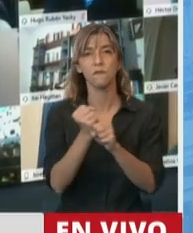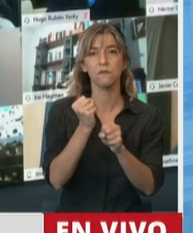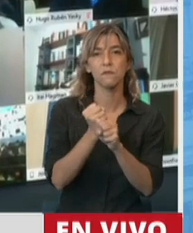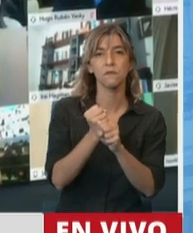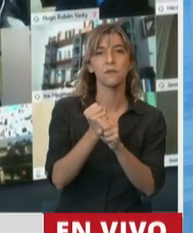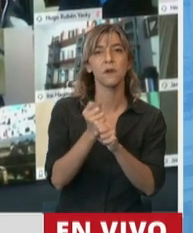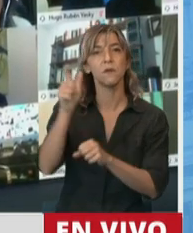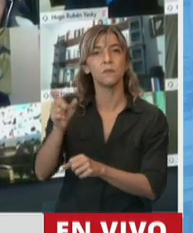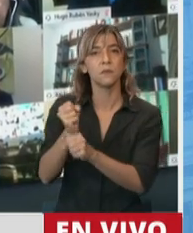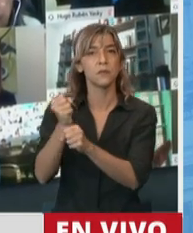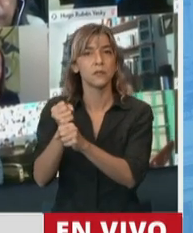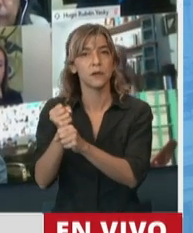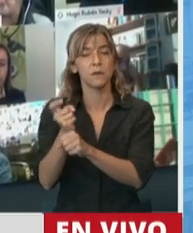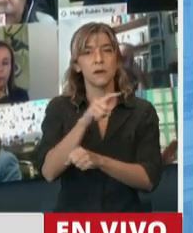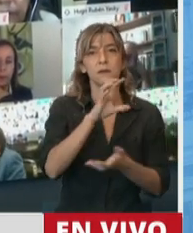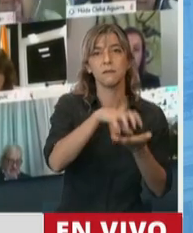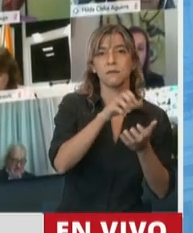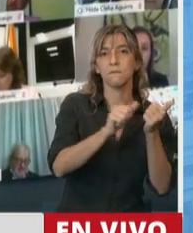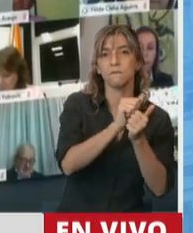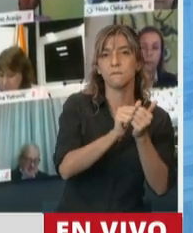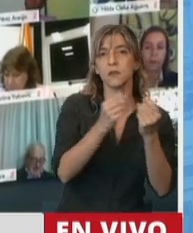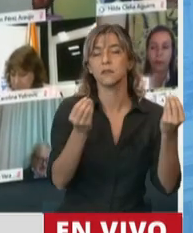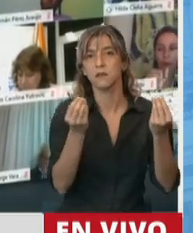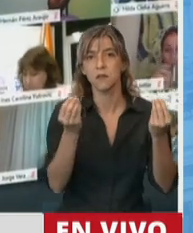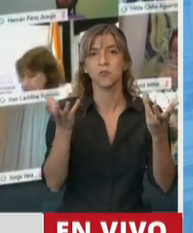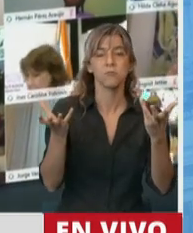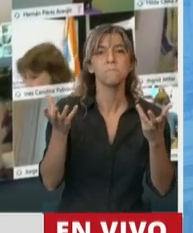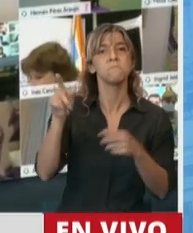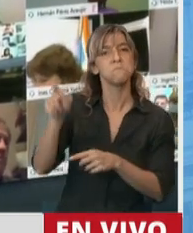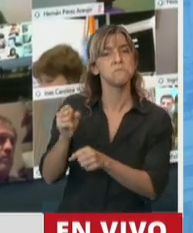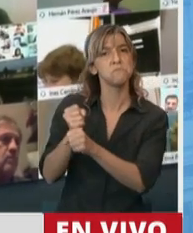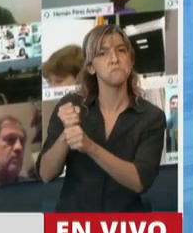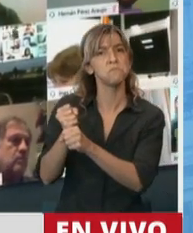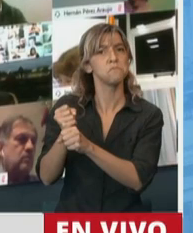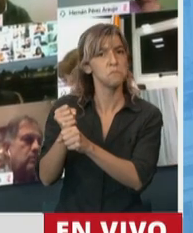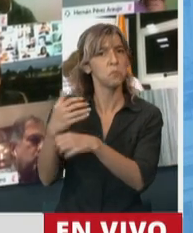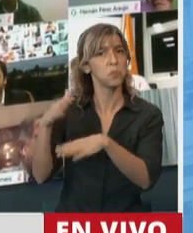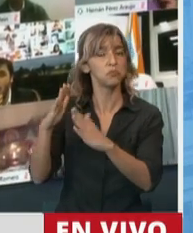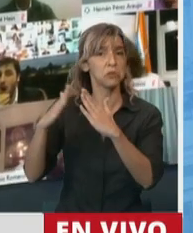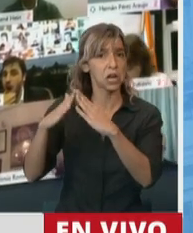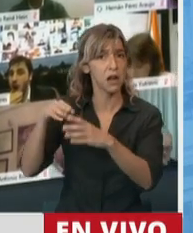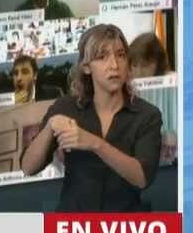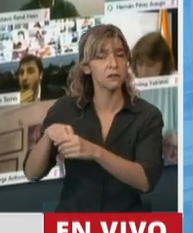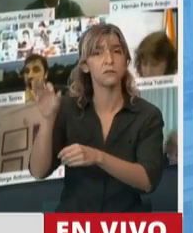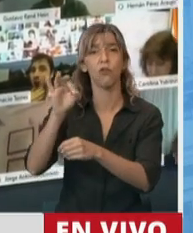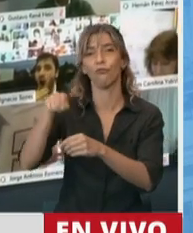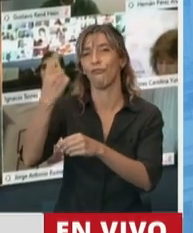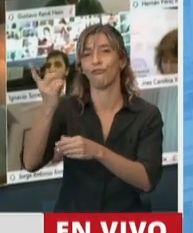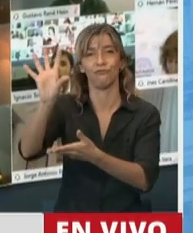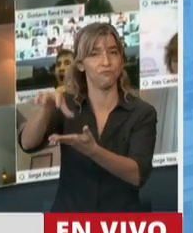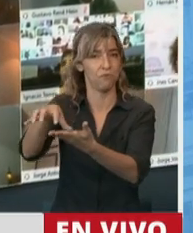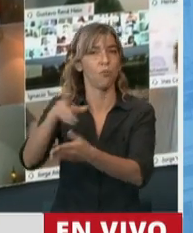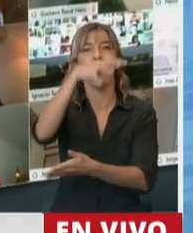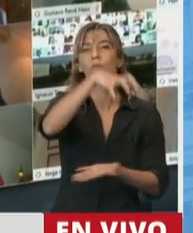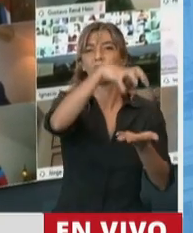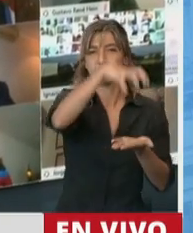en el domicilio del trabajador o en un domicilio distinto al del